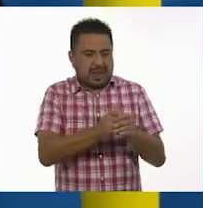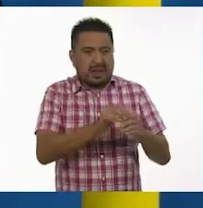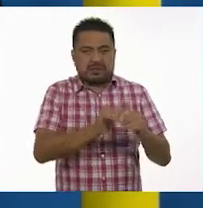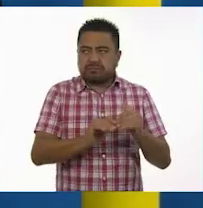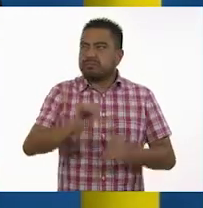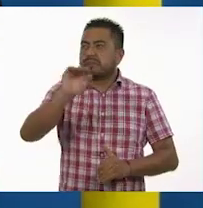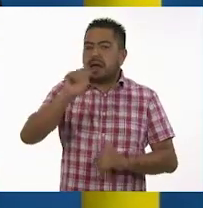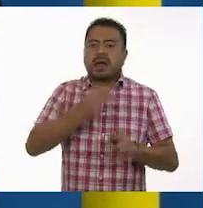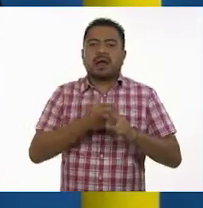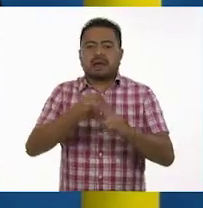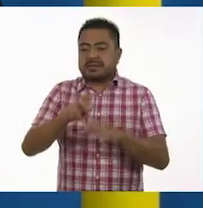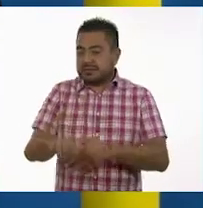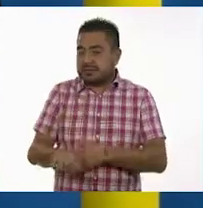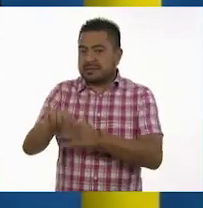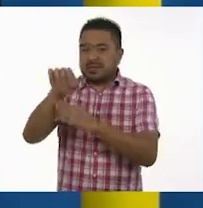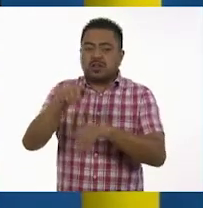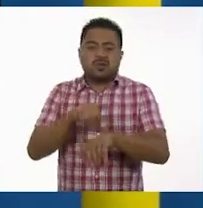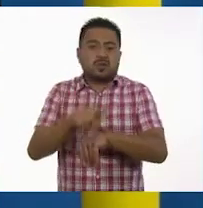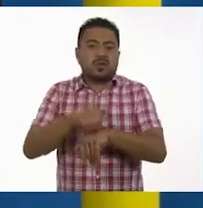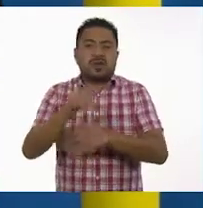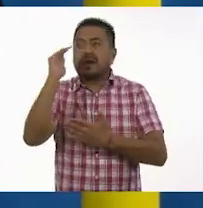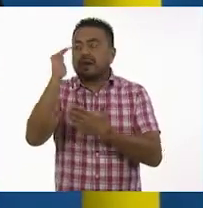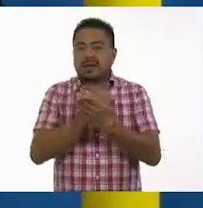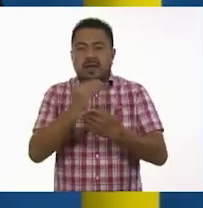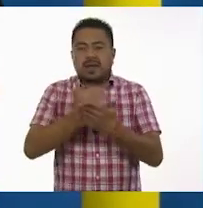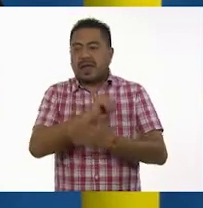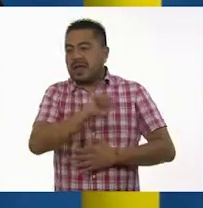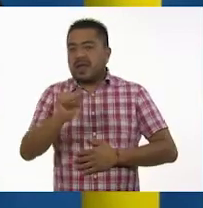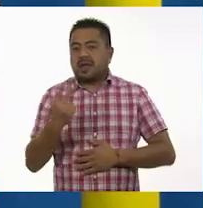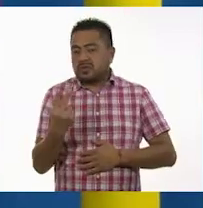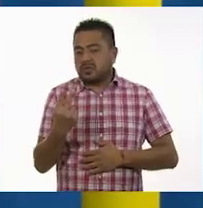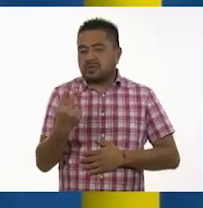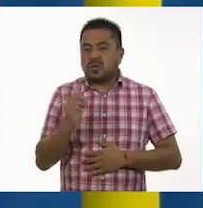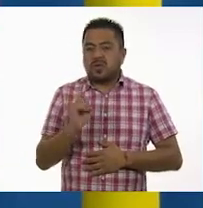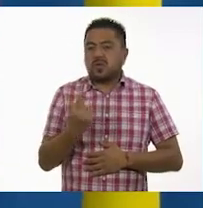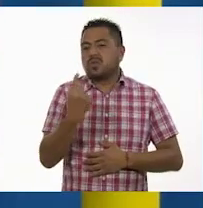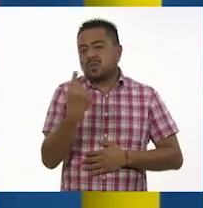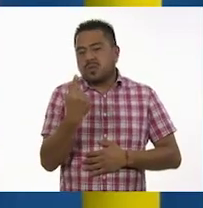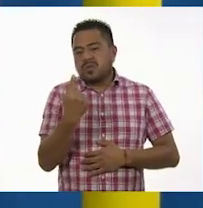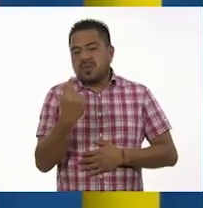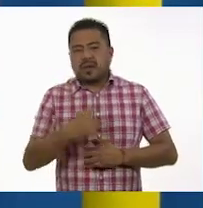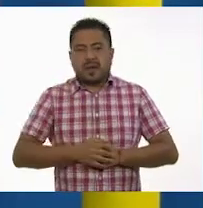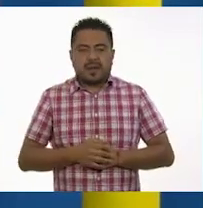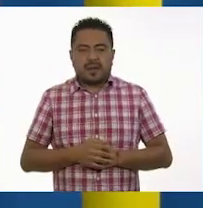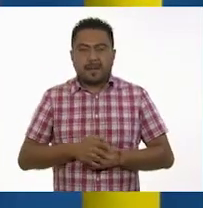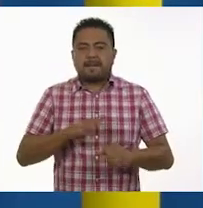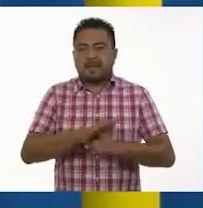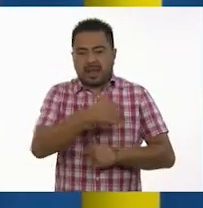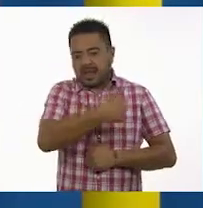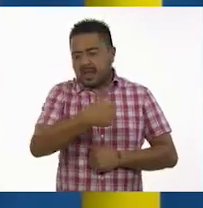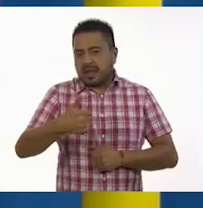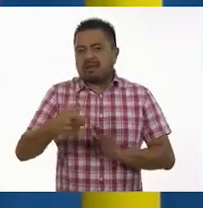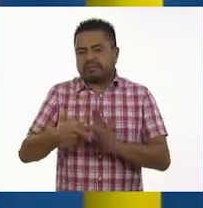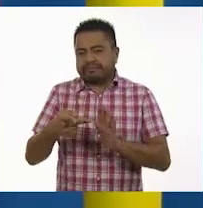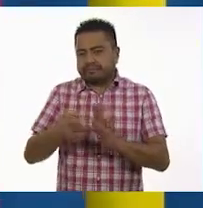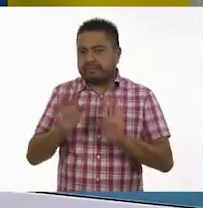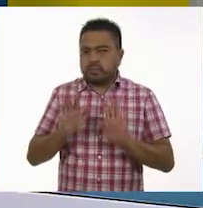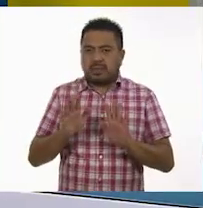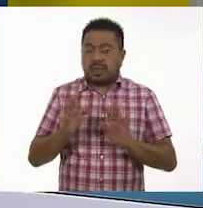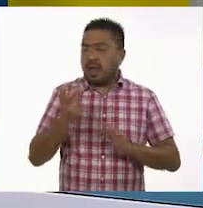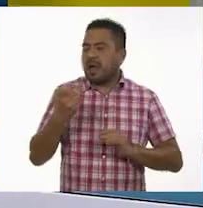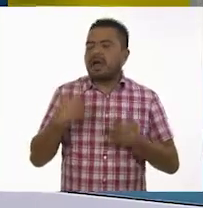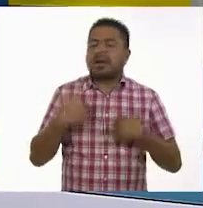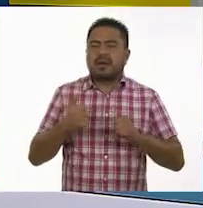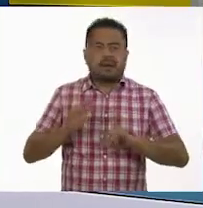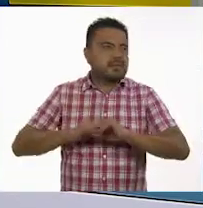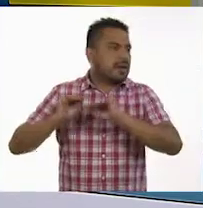hasta la edad adulta, el número se reduce a dos o a una en cada ocasión. Ya estoy